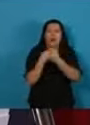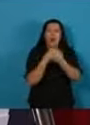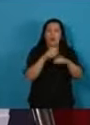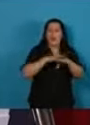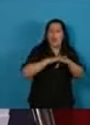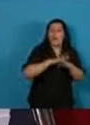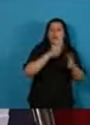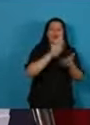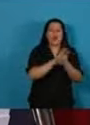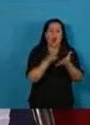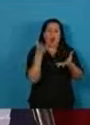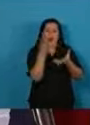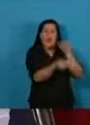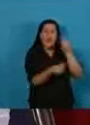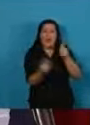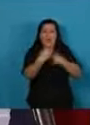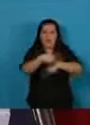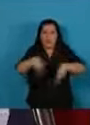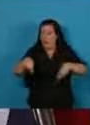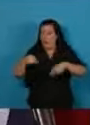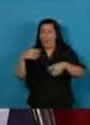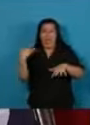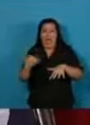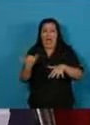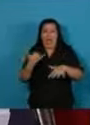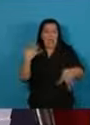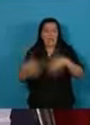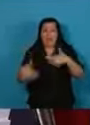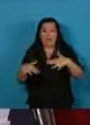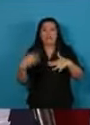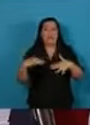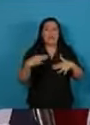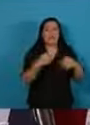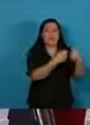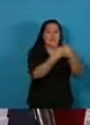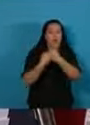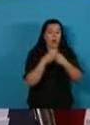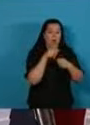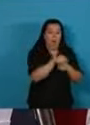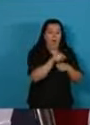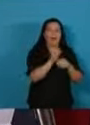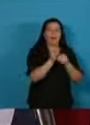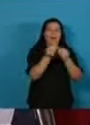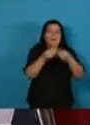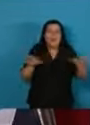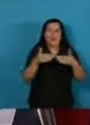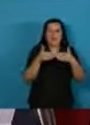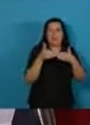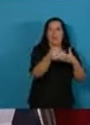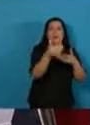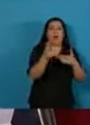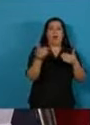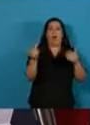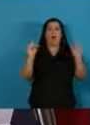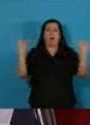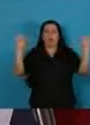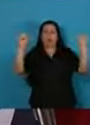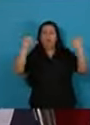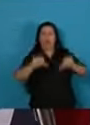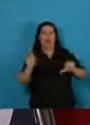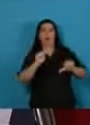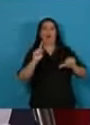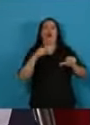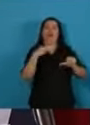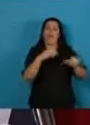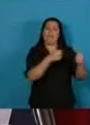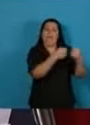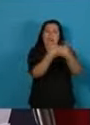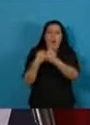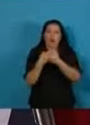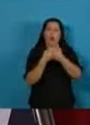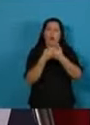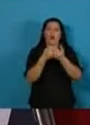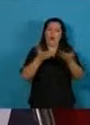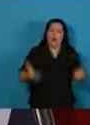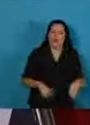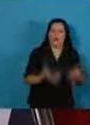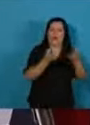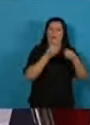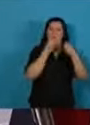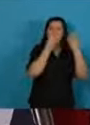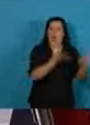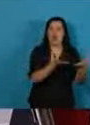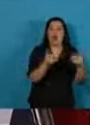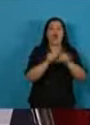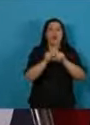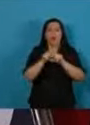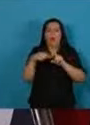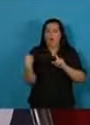solidaridad en la emergencia serán el punto de partida para detener la caída libre de la situación que recibimos. Saldremos